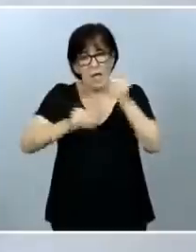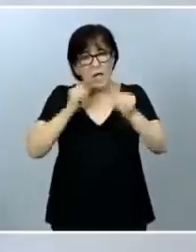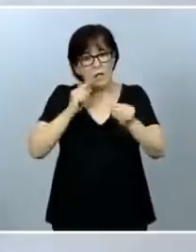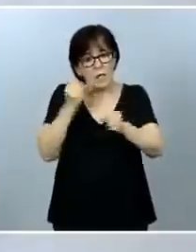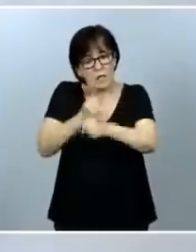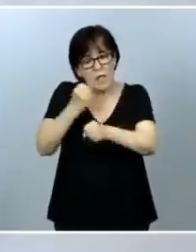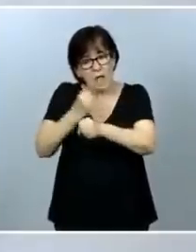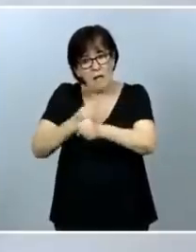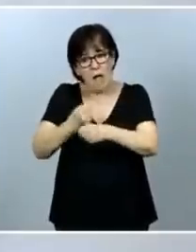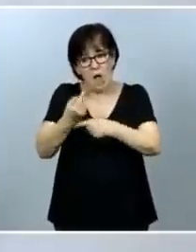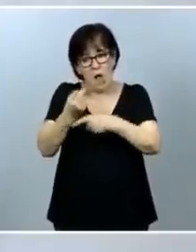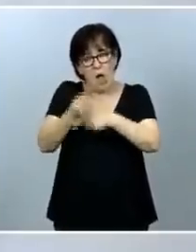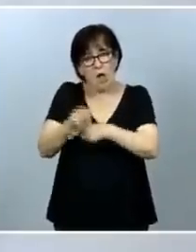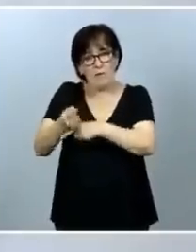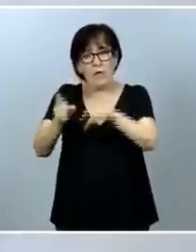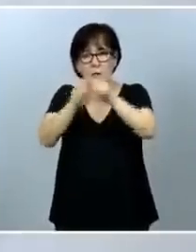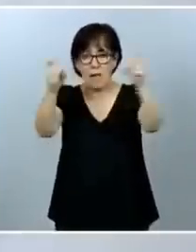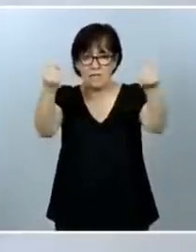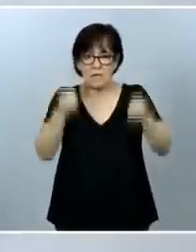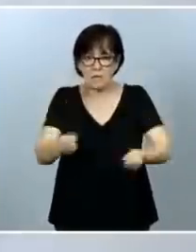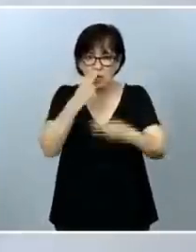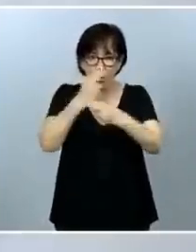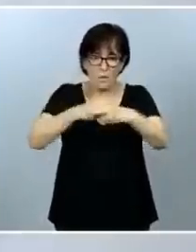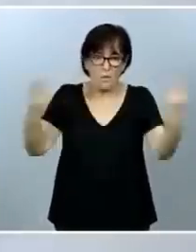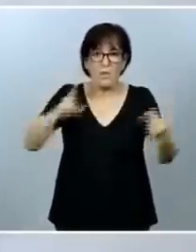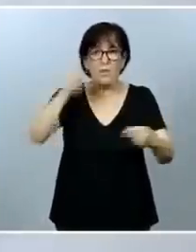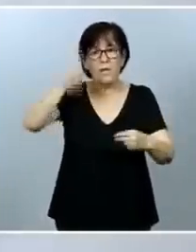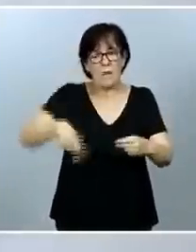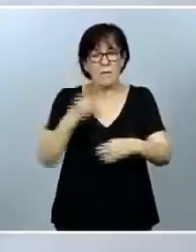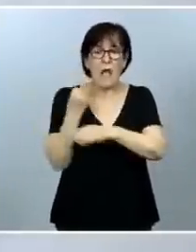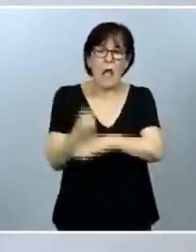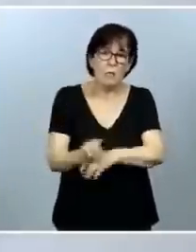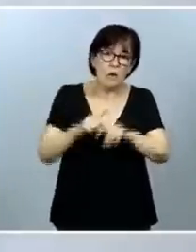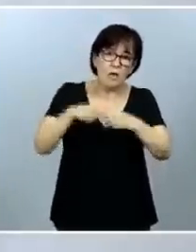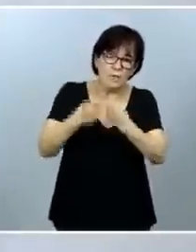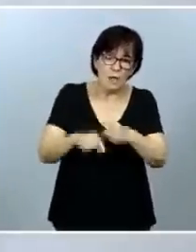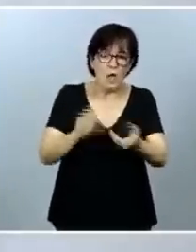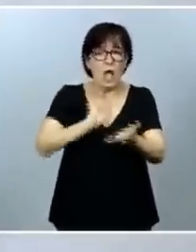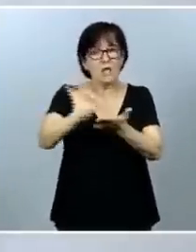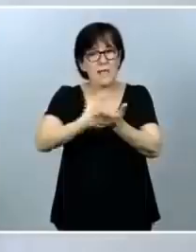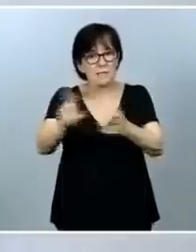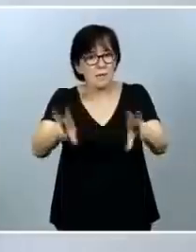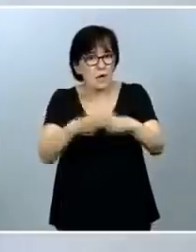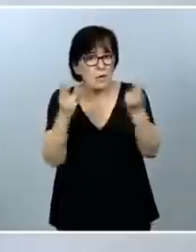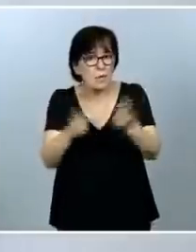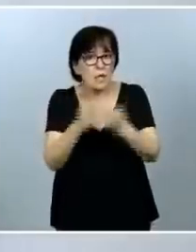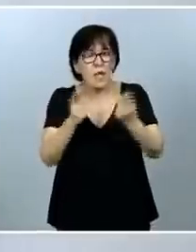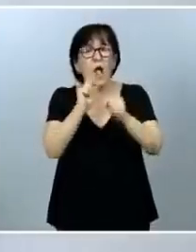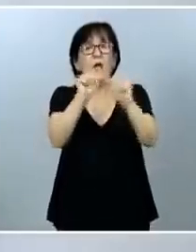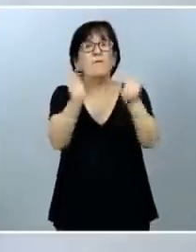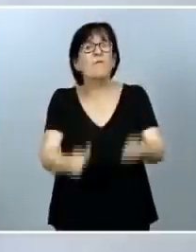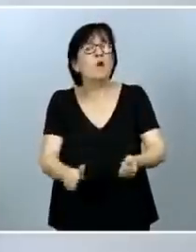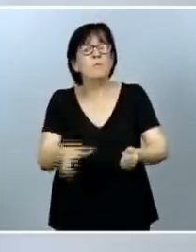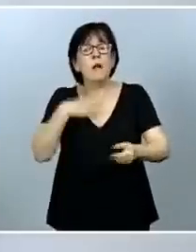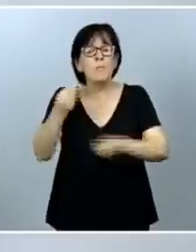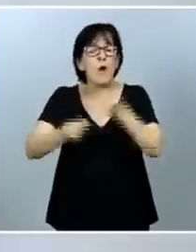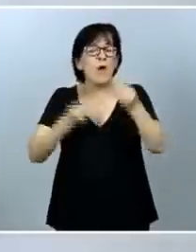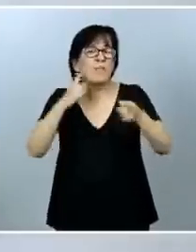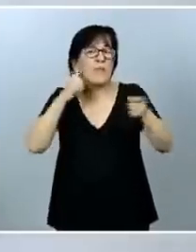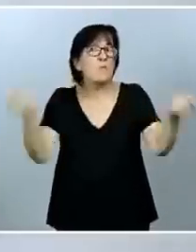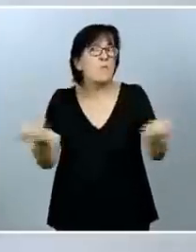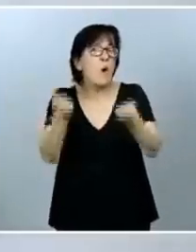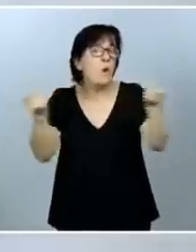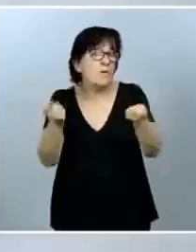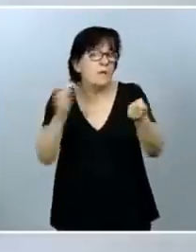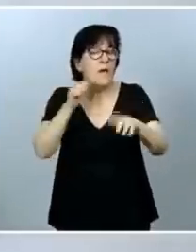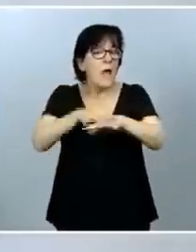obligaciones para las instituciones públicas, también en el apoyo familiar, en los servicios sociales, en la manera en la que puede actuar la publicidad, en las redes